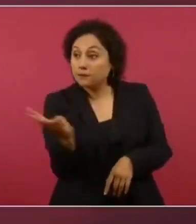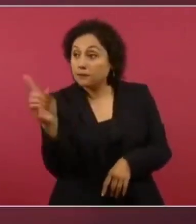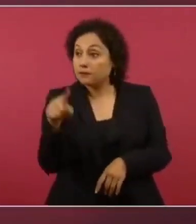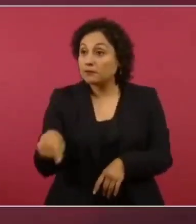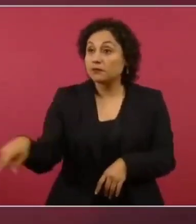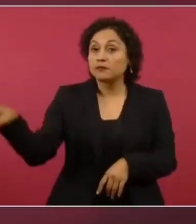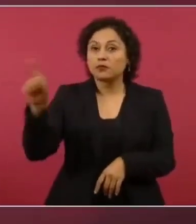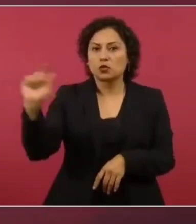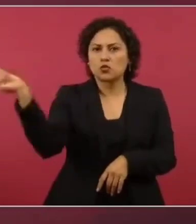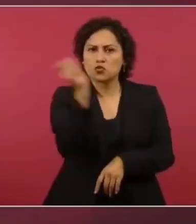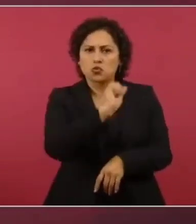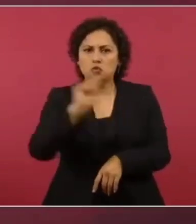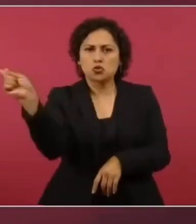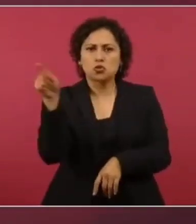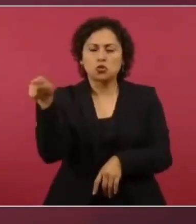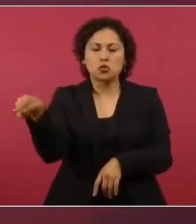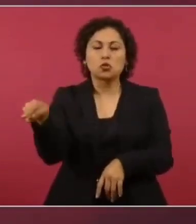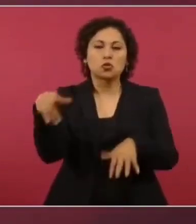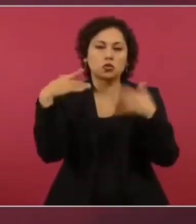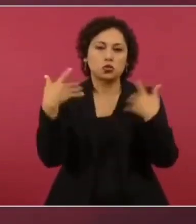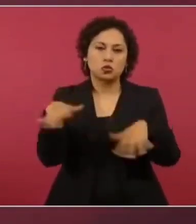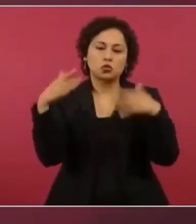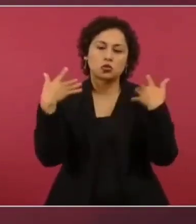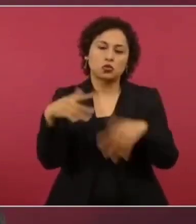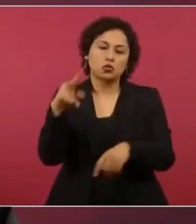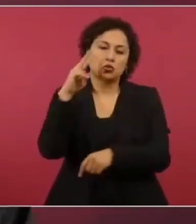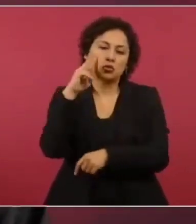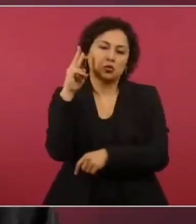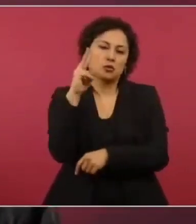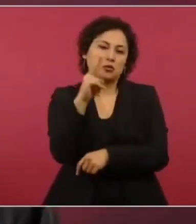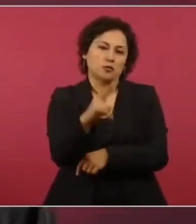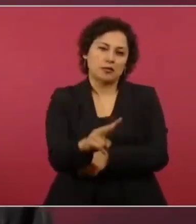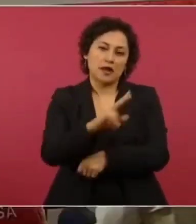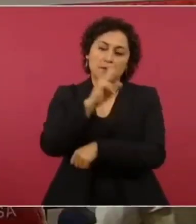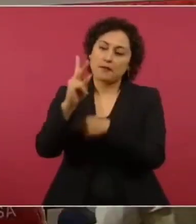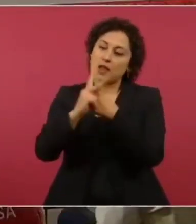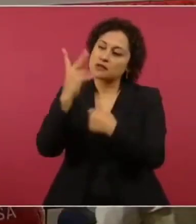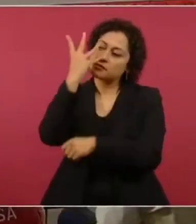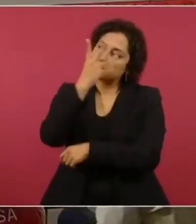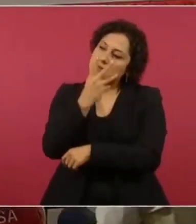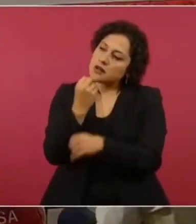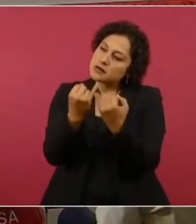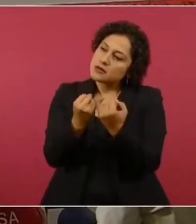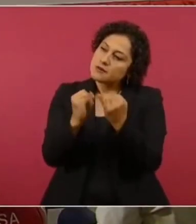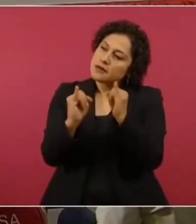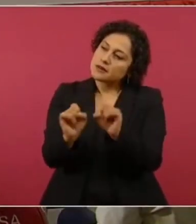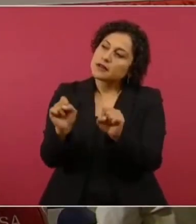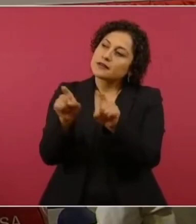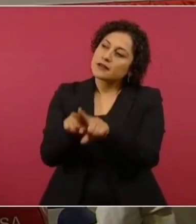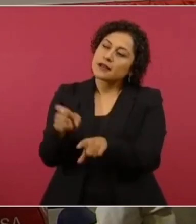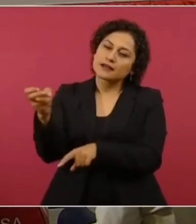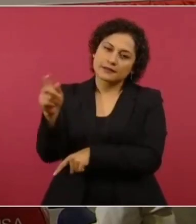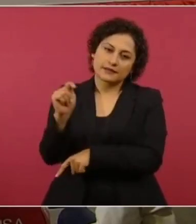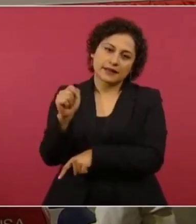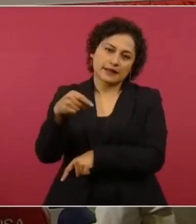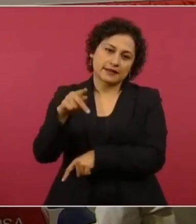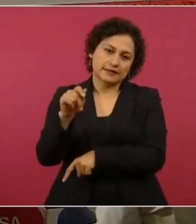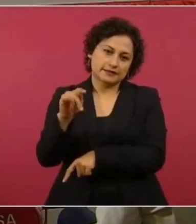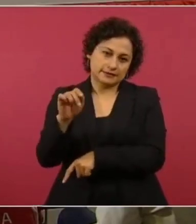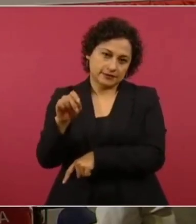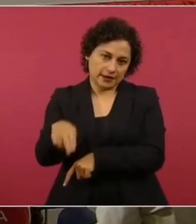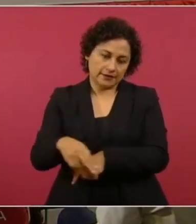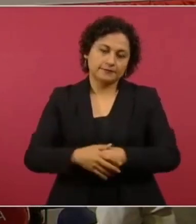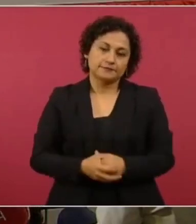bello e independiente como Tayikistán. Y aconsejamos a algunos